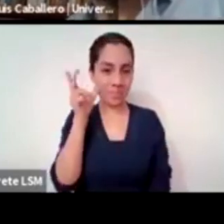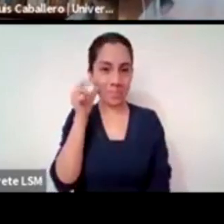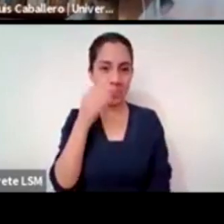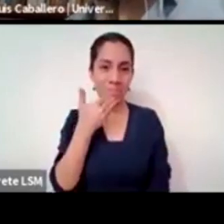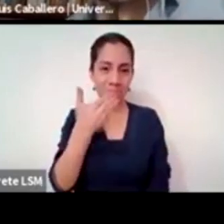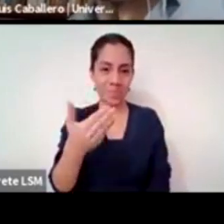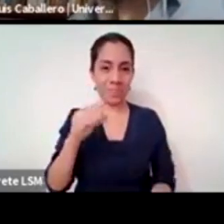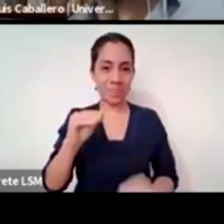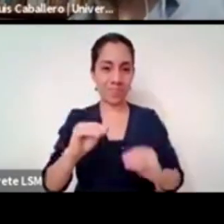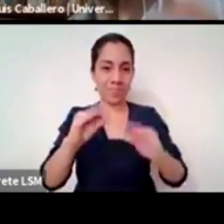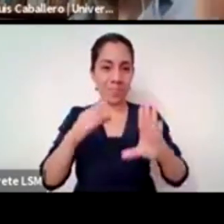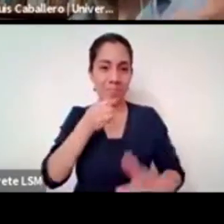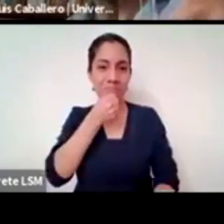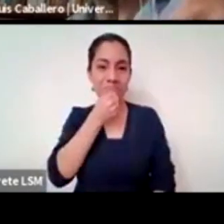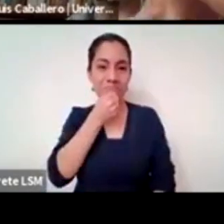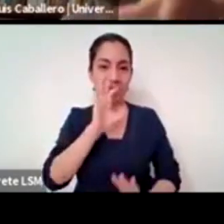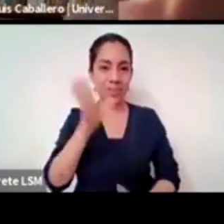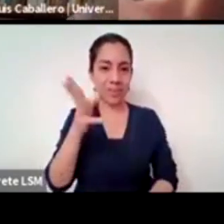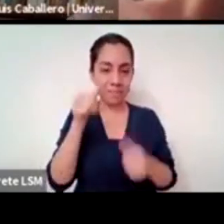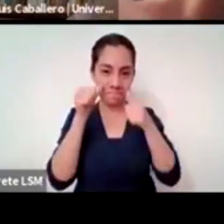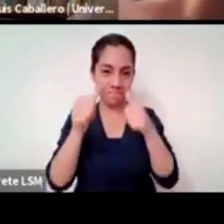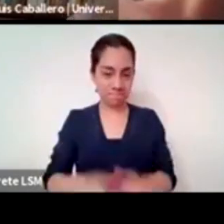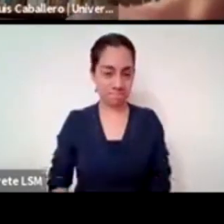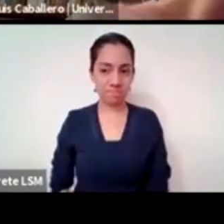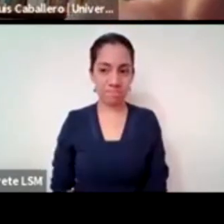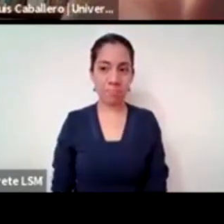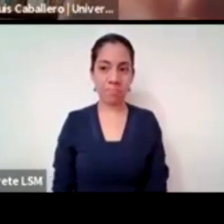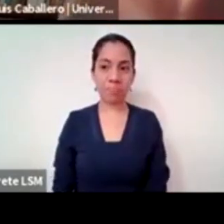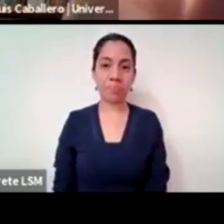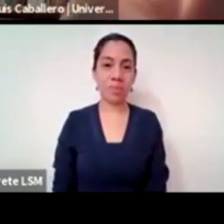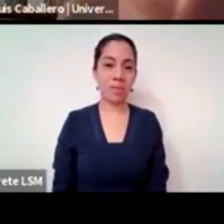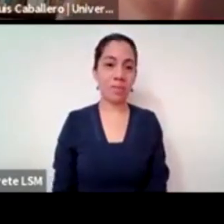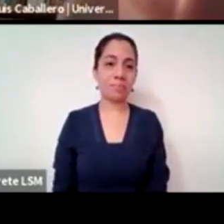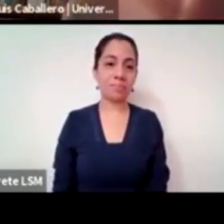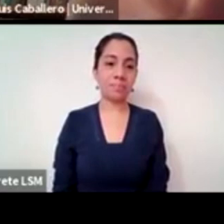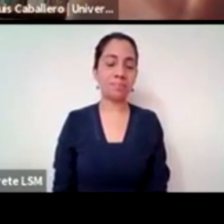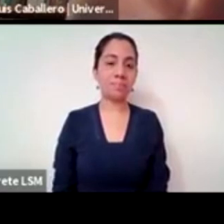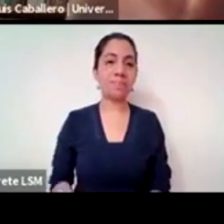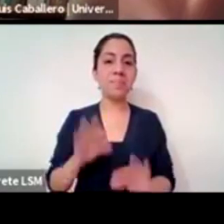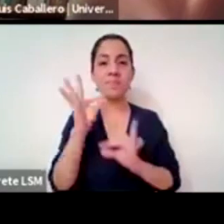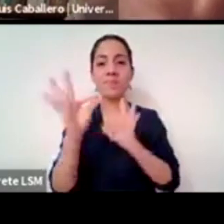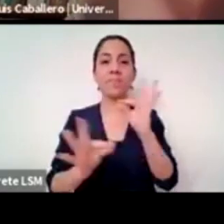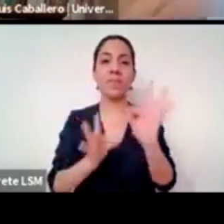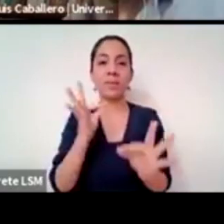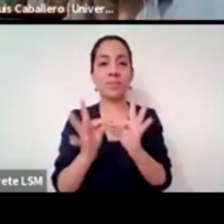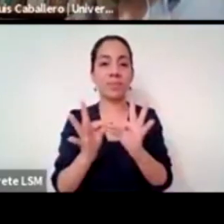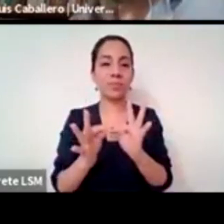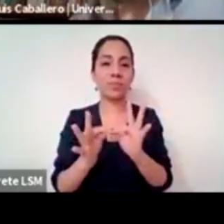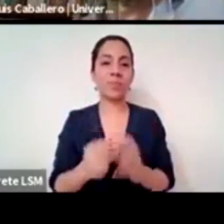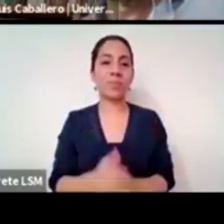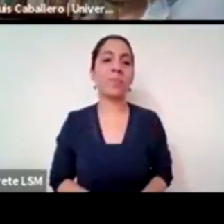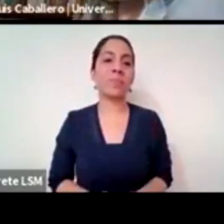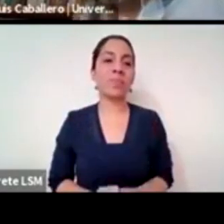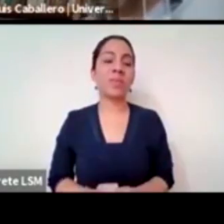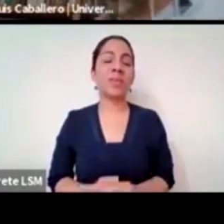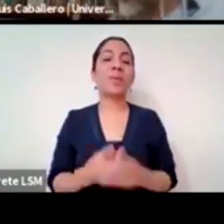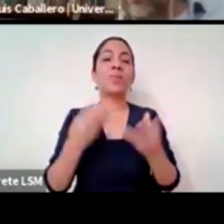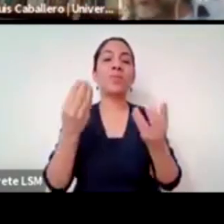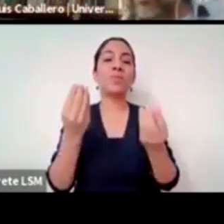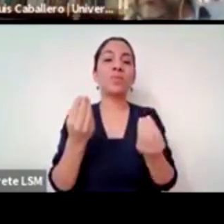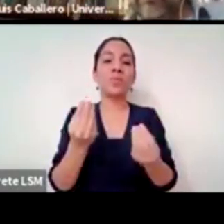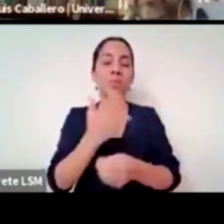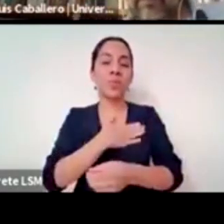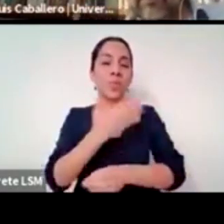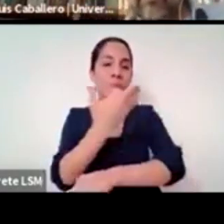ya puedo hablar ya puedes hablar ya te escuchamos perfectamente buenas tardes tengan todas y